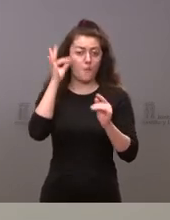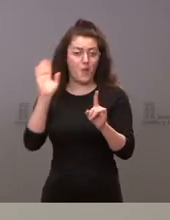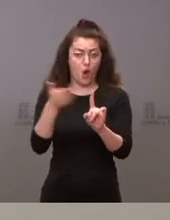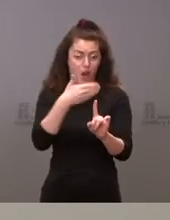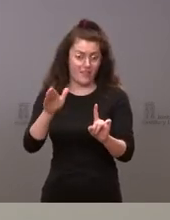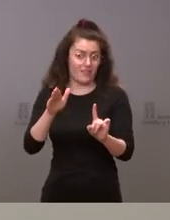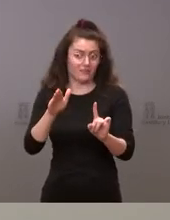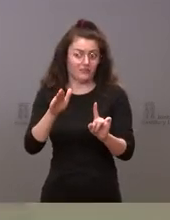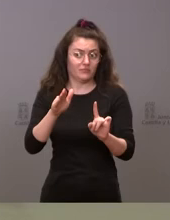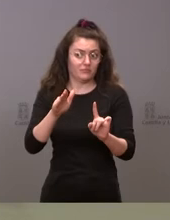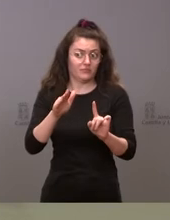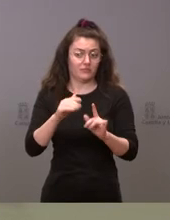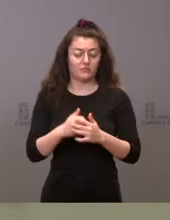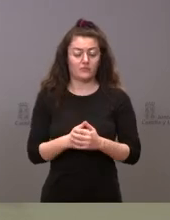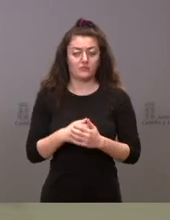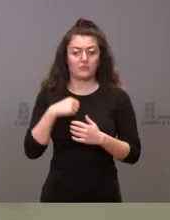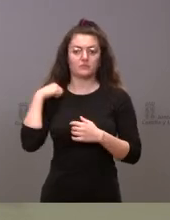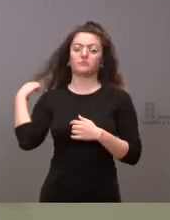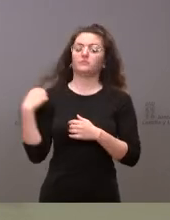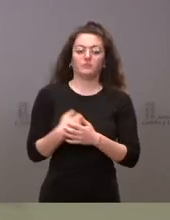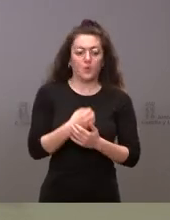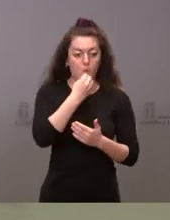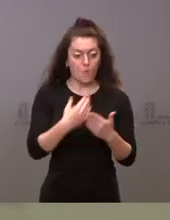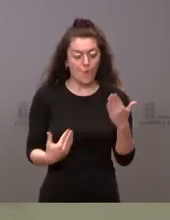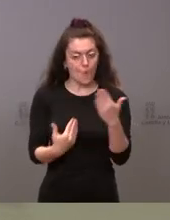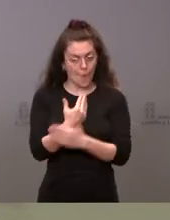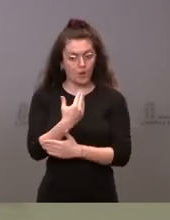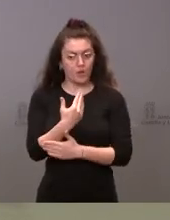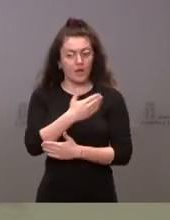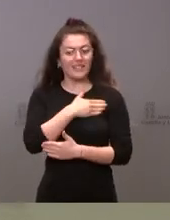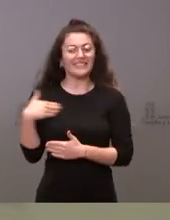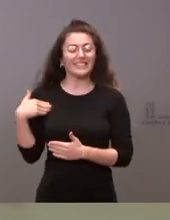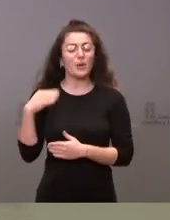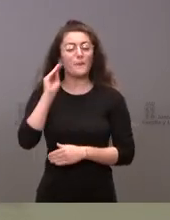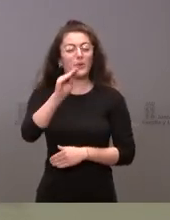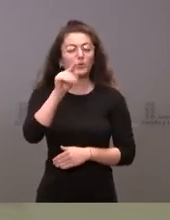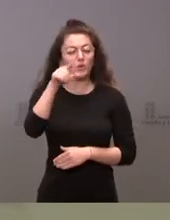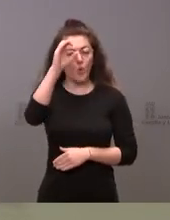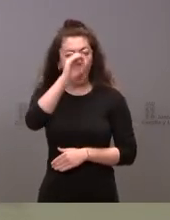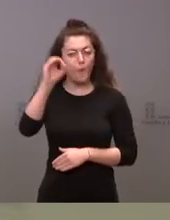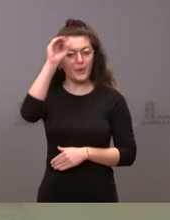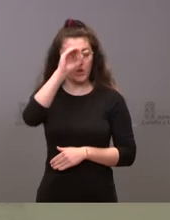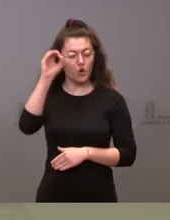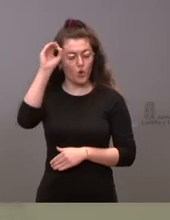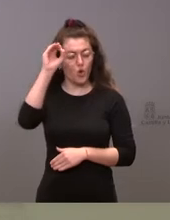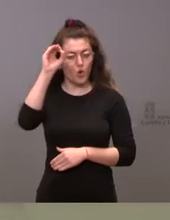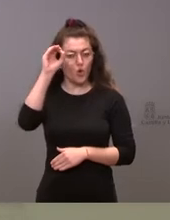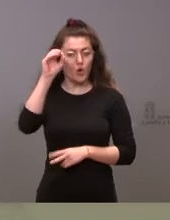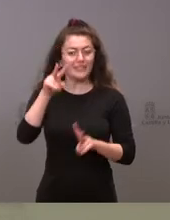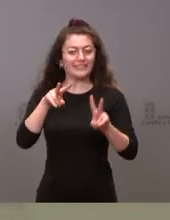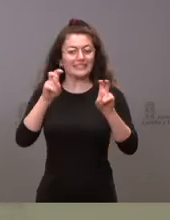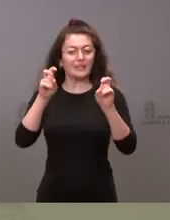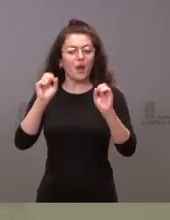contexto nacional Sí buenos días yo quería preguntarle su opinión la opinión del gobierno sobre la huelga de